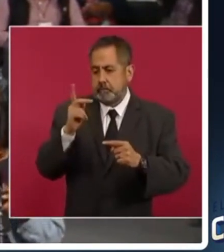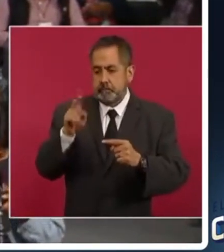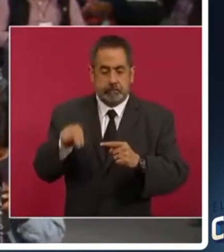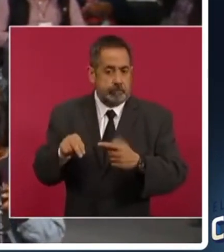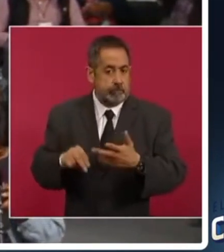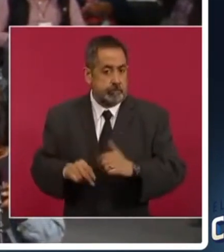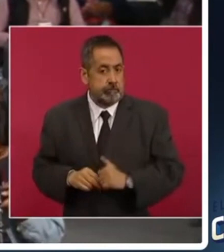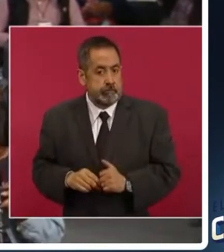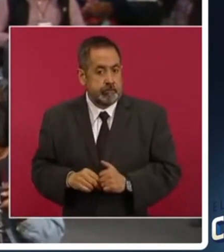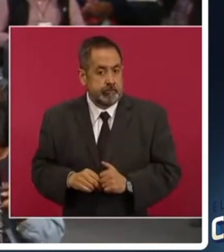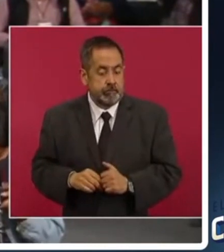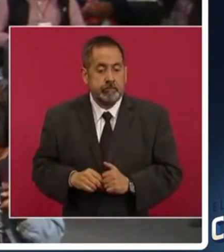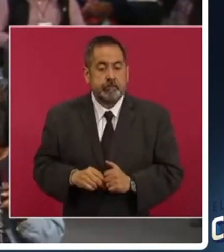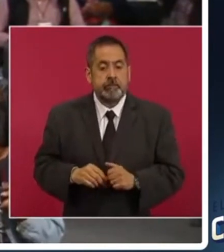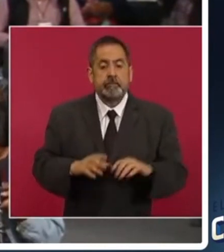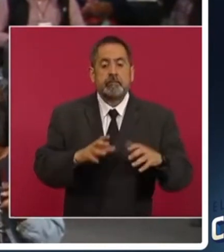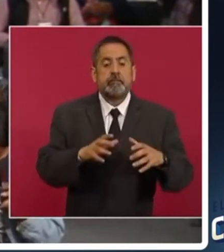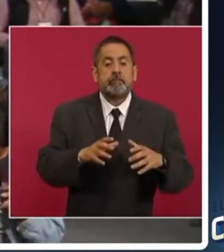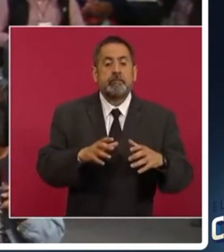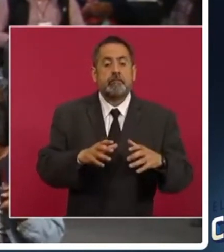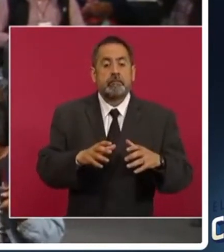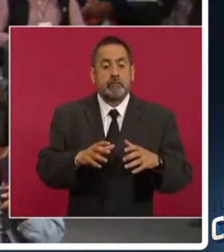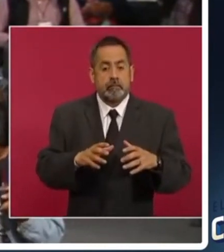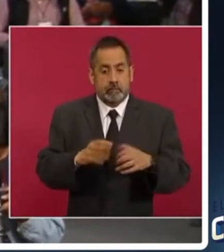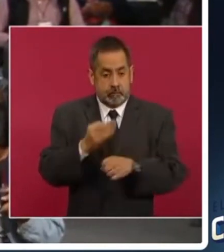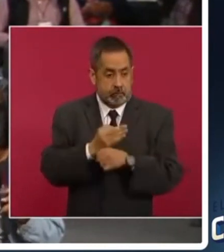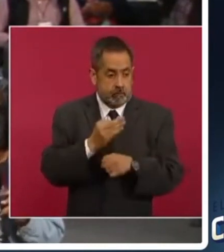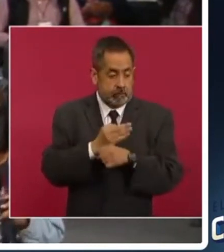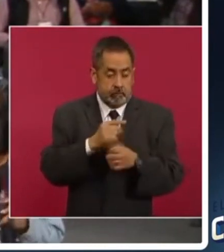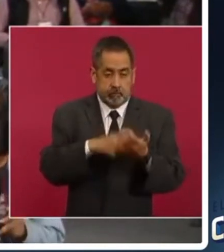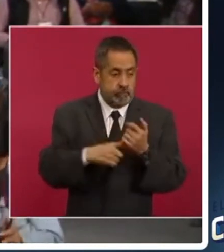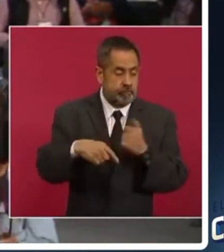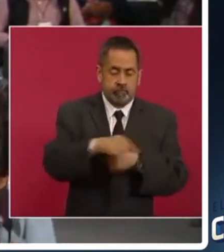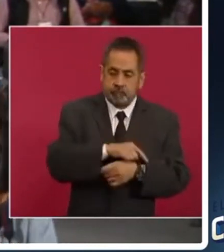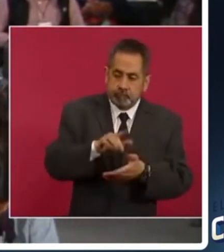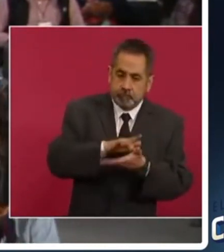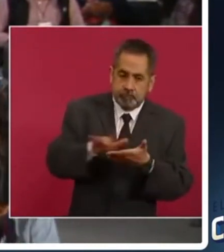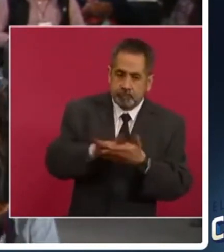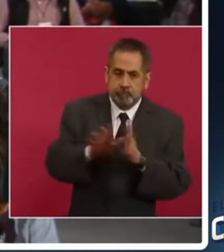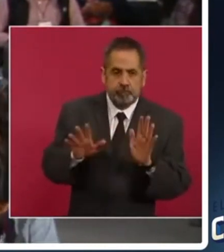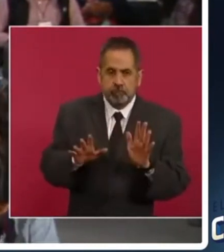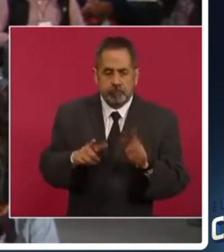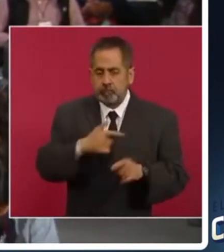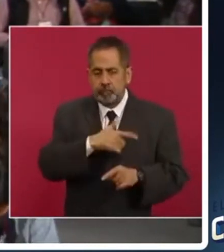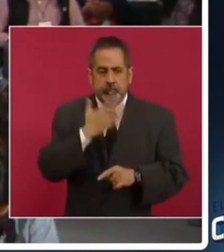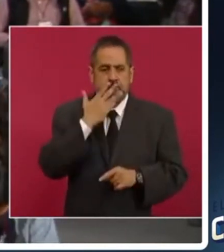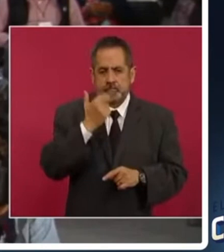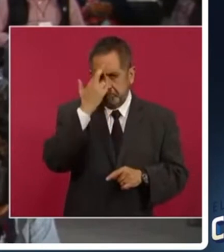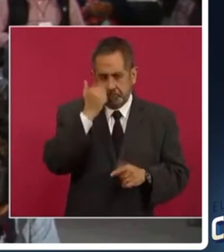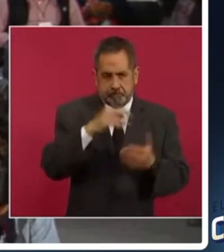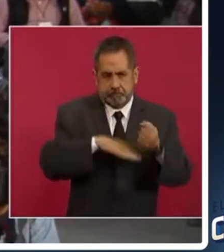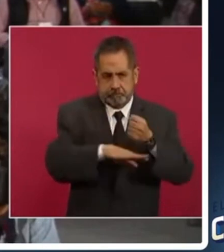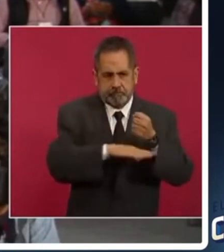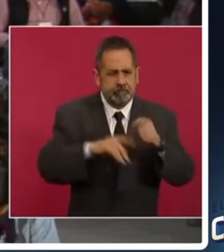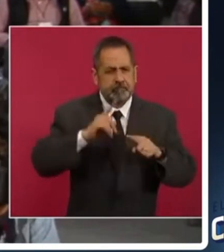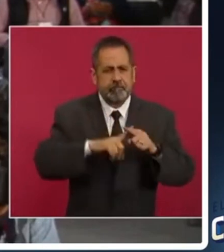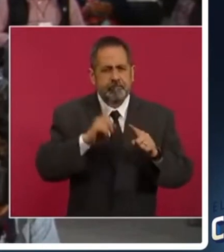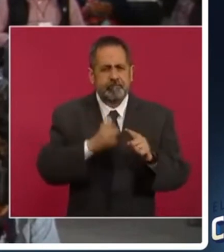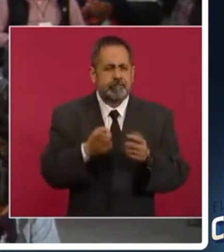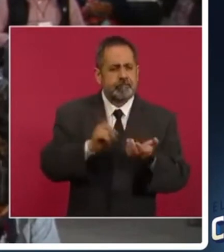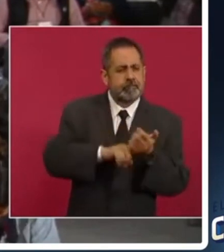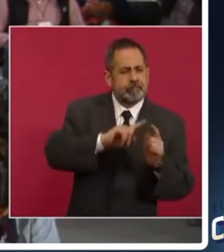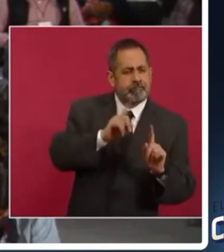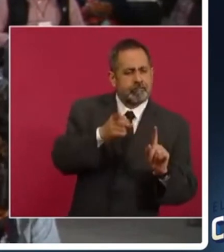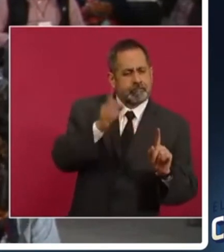Estos que están, esta situación que están impulsando, pues no tiene ninguna base. Yo no sé quién esté asesorando